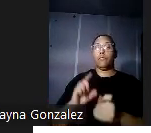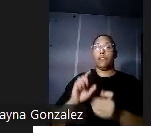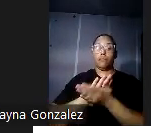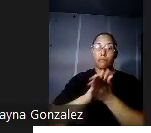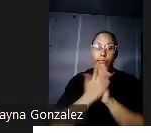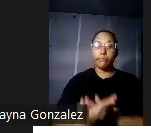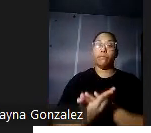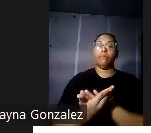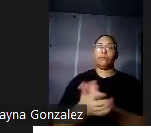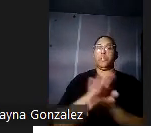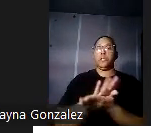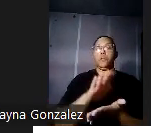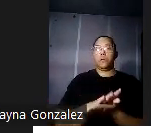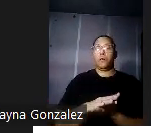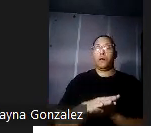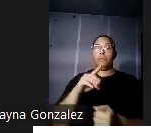de la Universidad de Puerto Rico